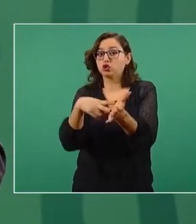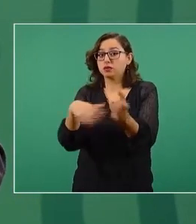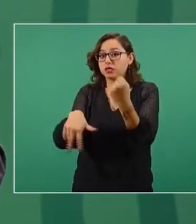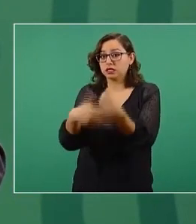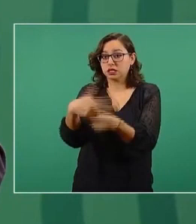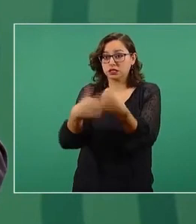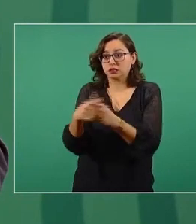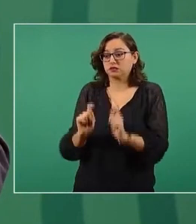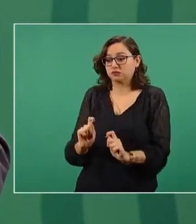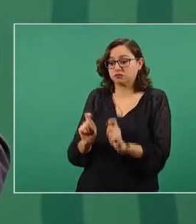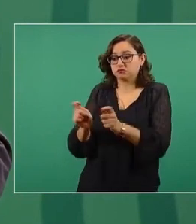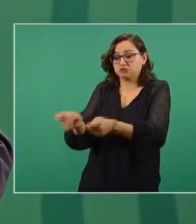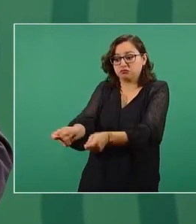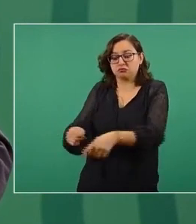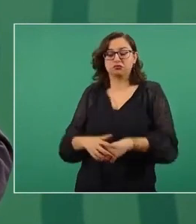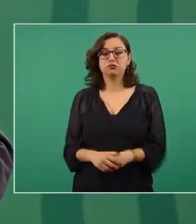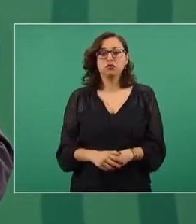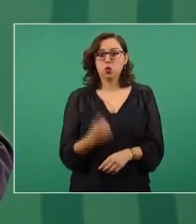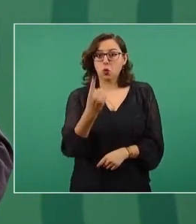actúa con integridad no debe tener temor a nada.